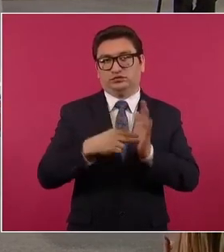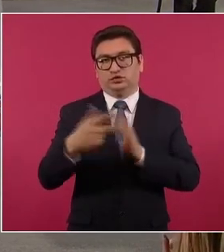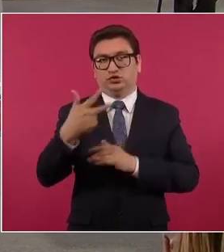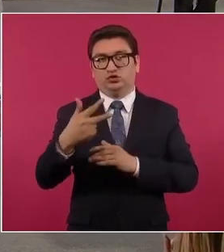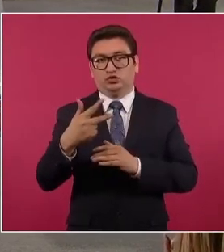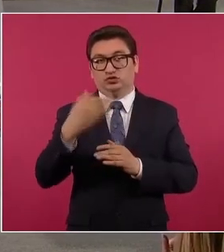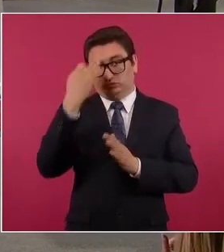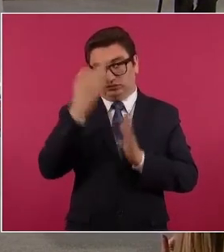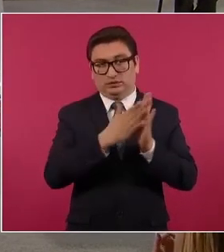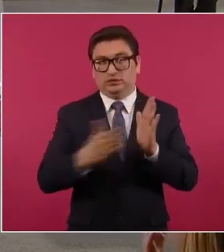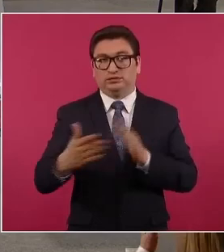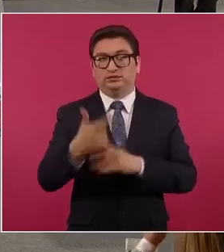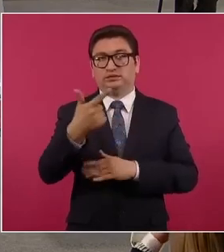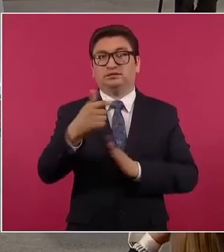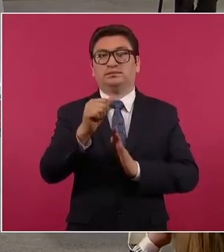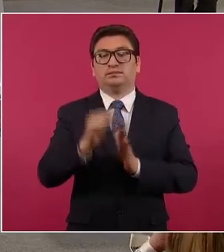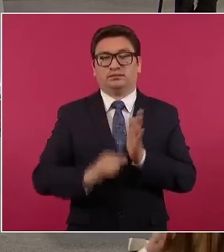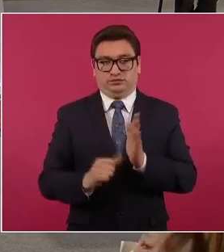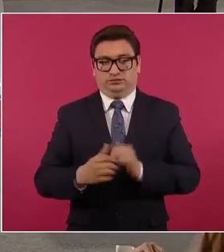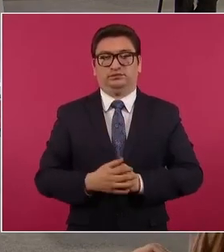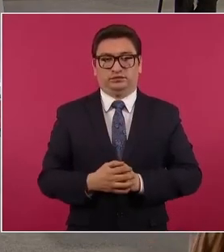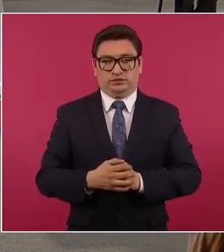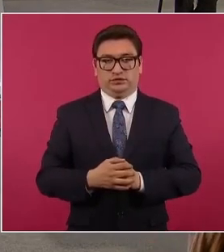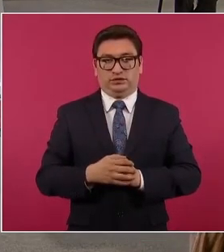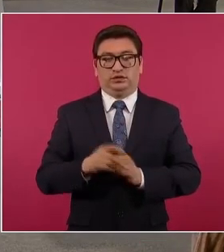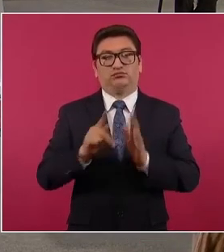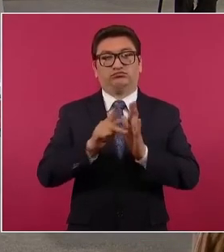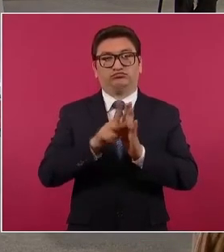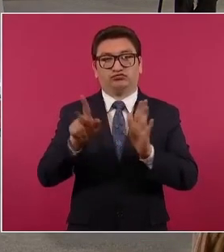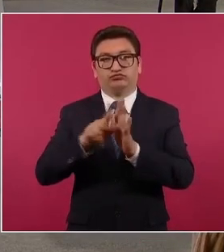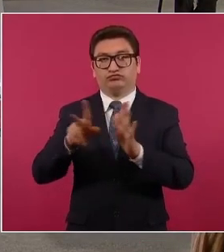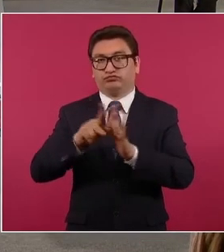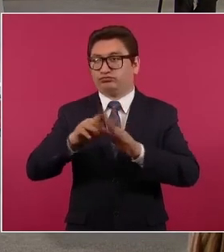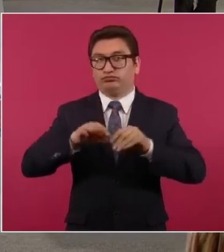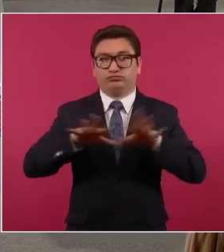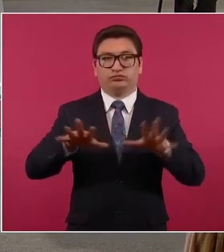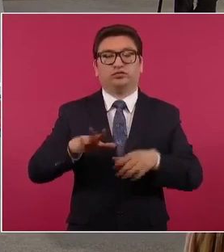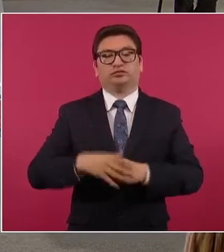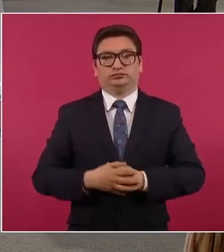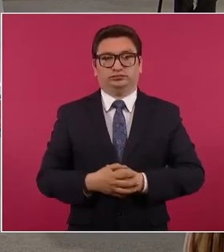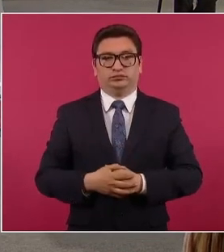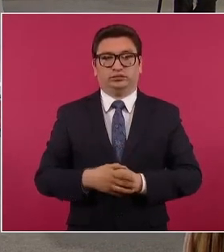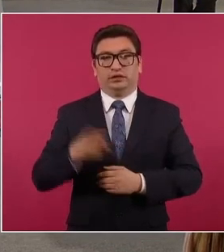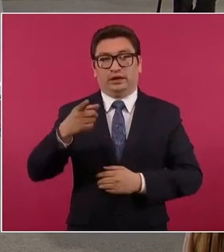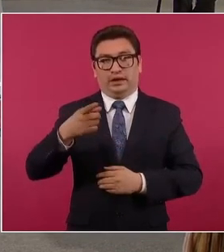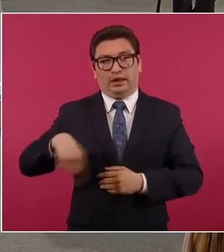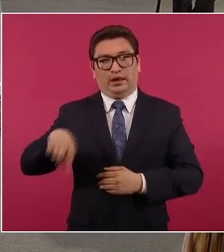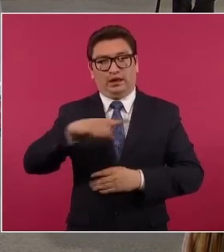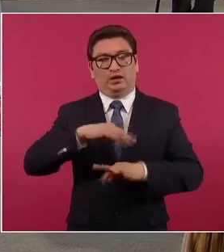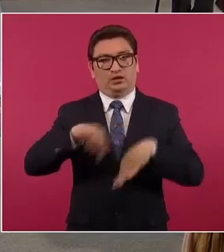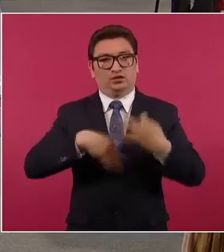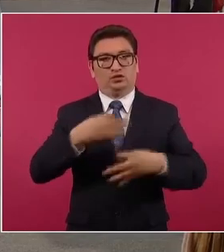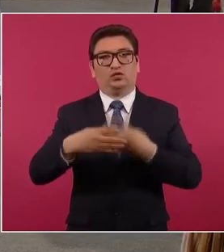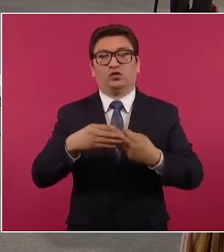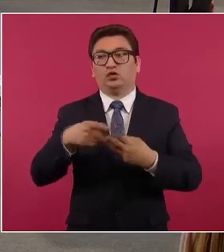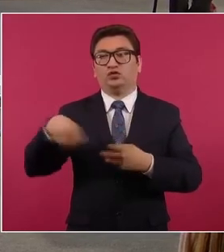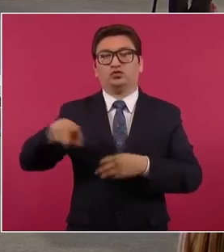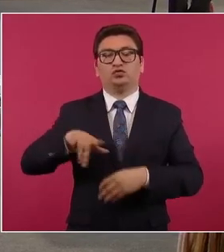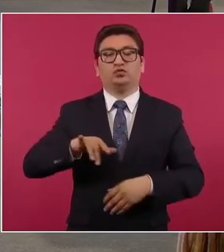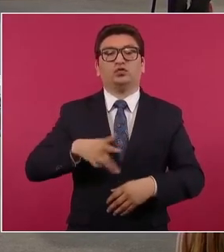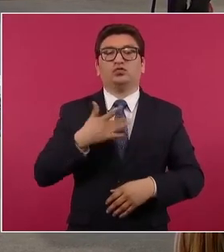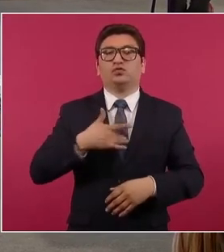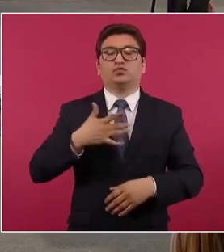duró siete meses, en el cual los medios de comunicación avalaron, digamos, la intención